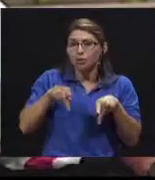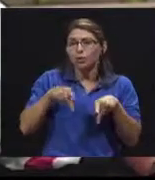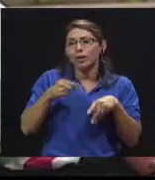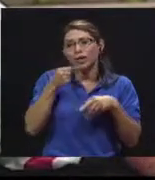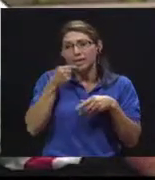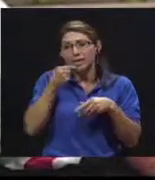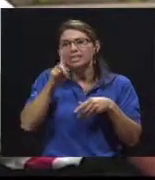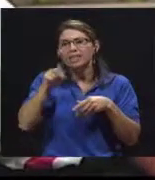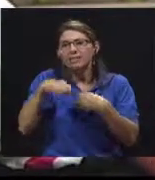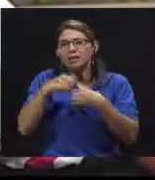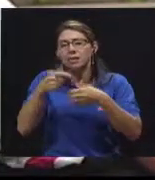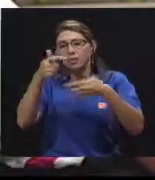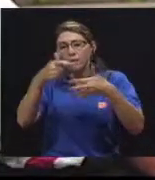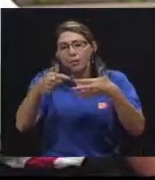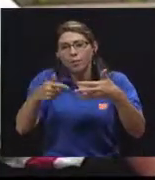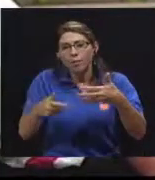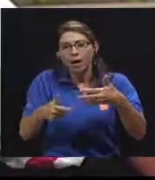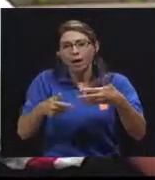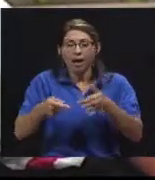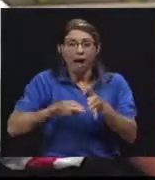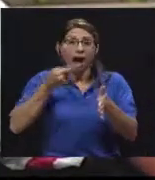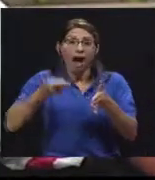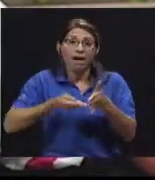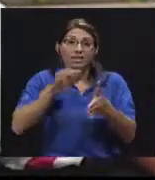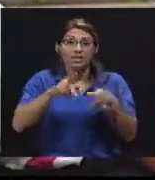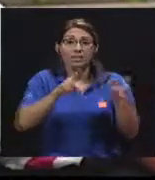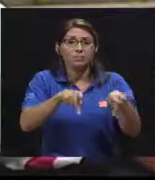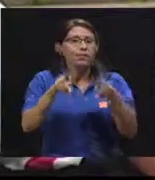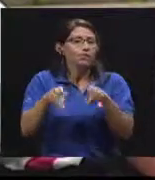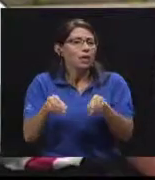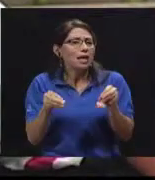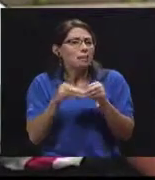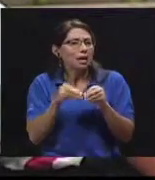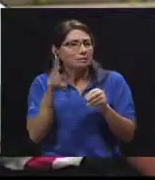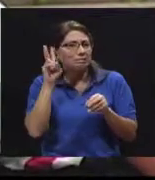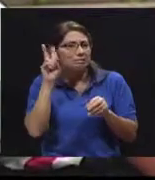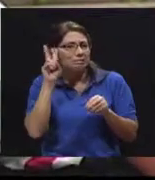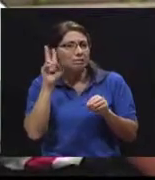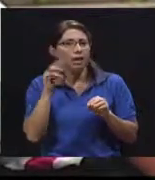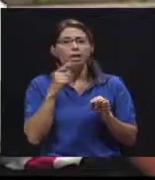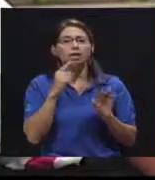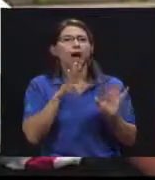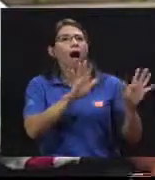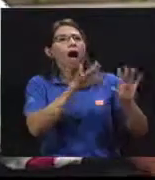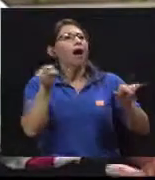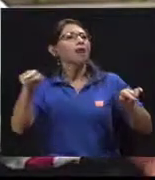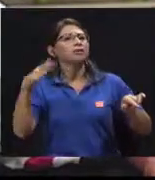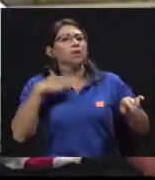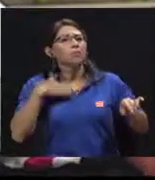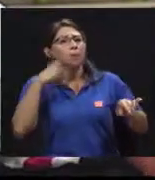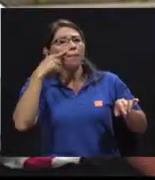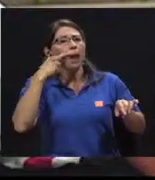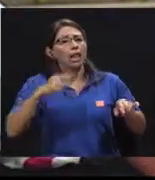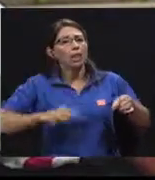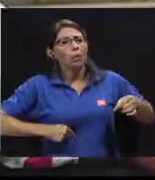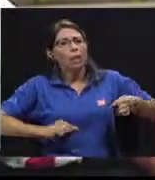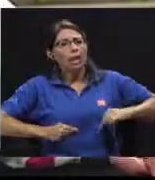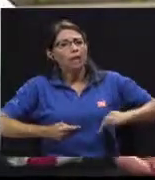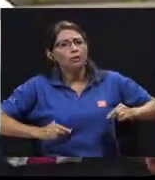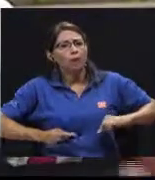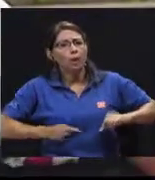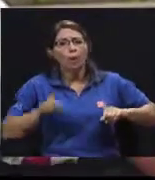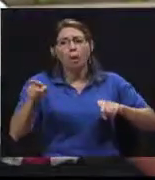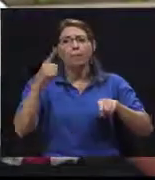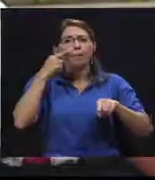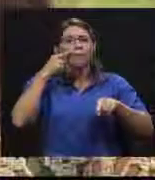indicaciones sobre ese tipo. Hay veces que hay ciertas personas que son un poco más jugadillas, que dice uno, que dicen, no, es que a papá le duele el estómago o a mi